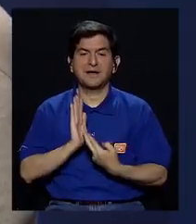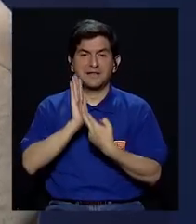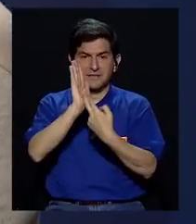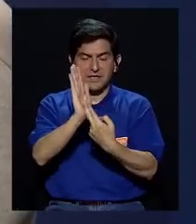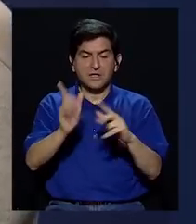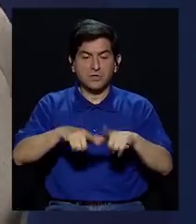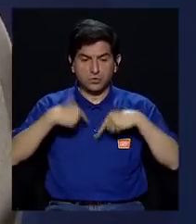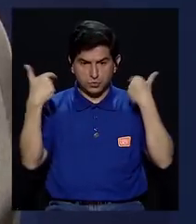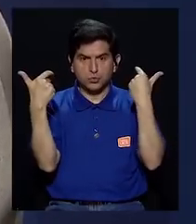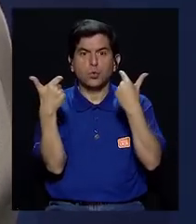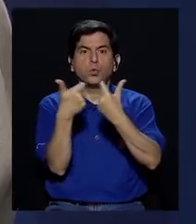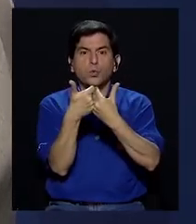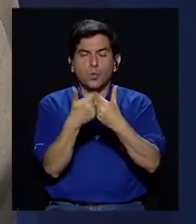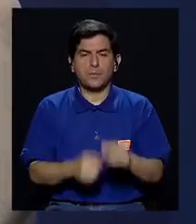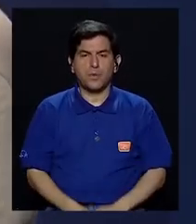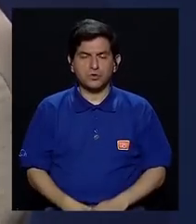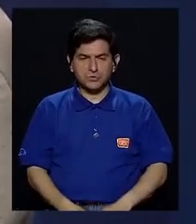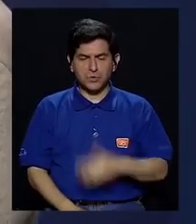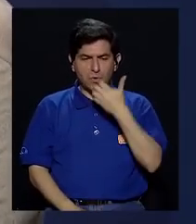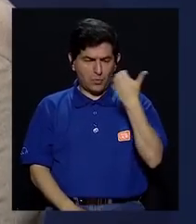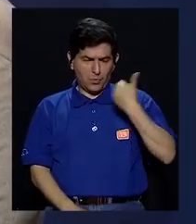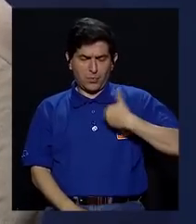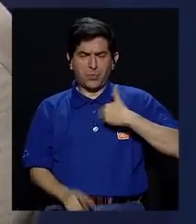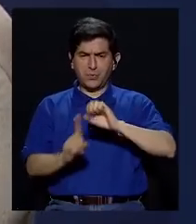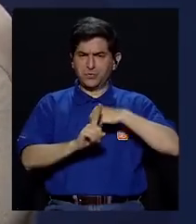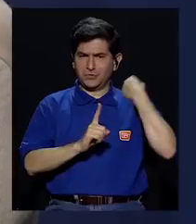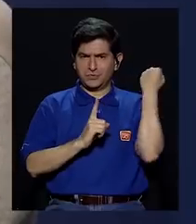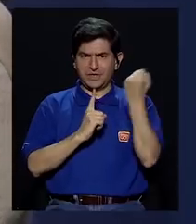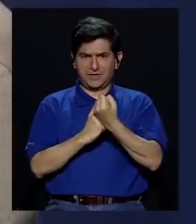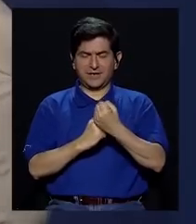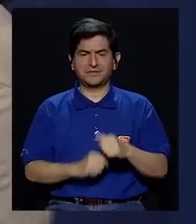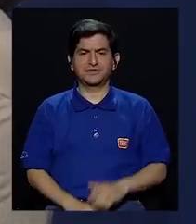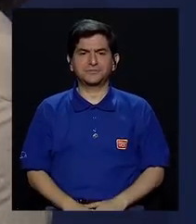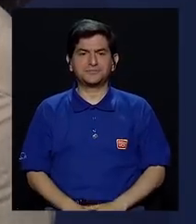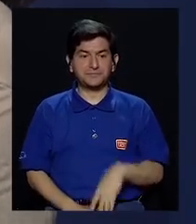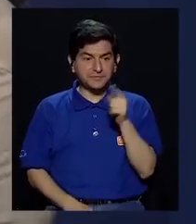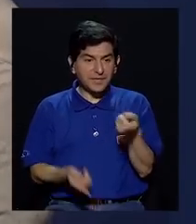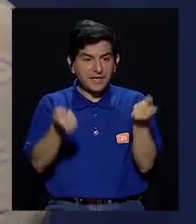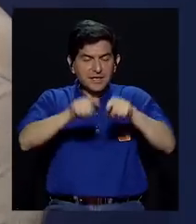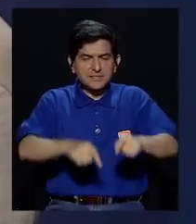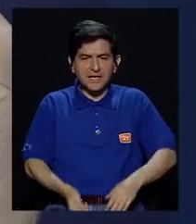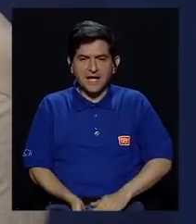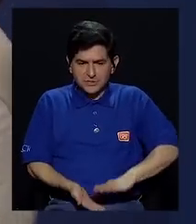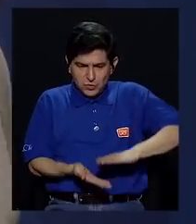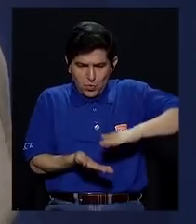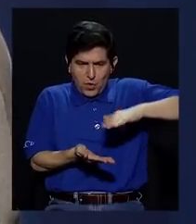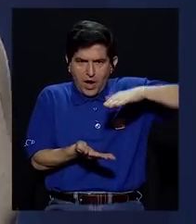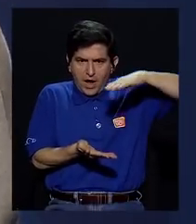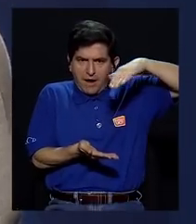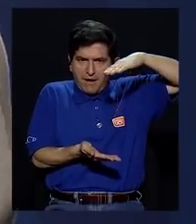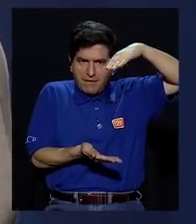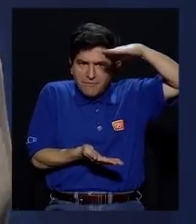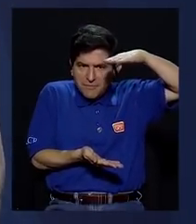históricamente a los sectores más privilegiados de la sociedad que precisamente acumulan